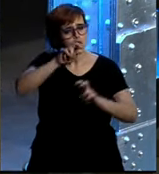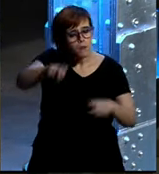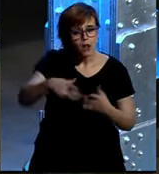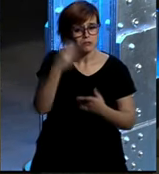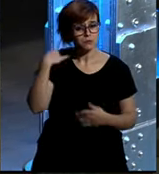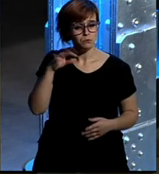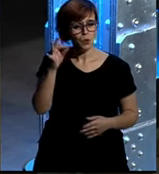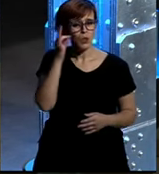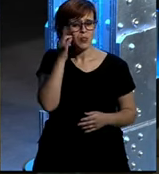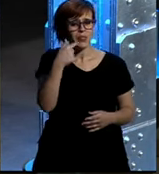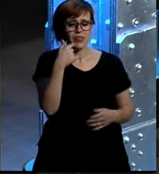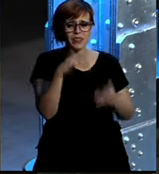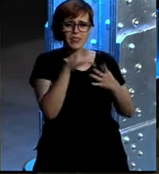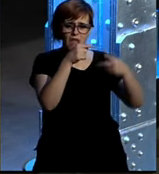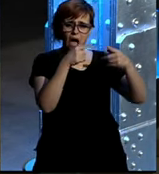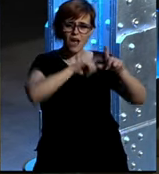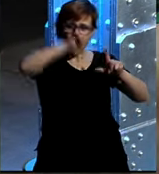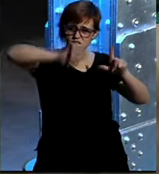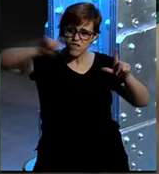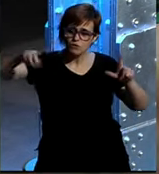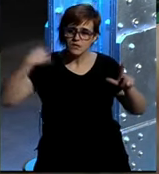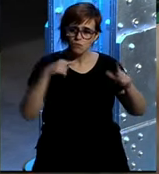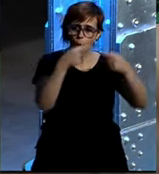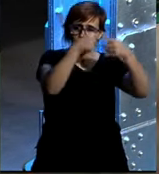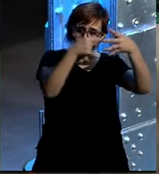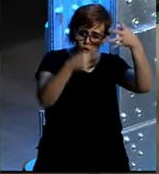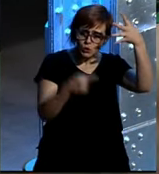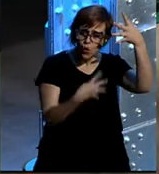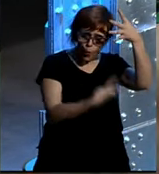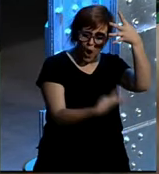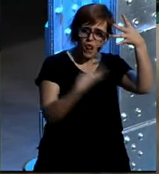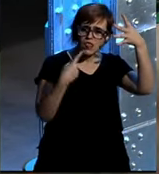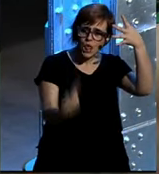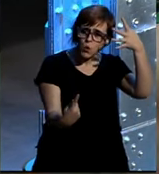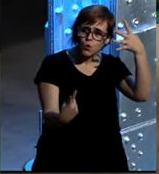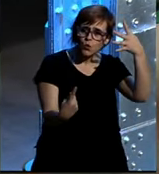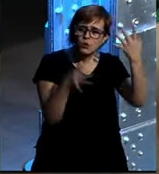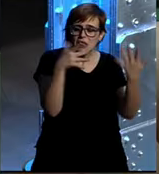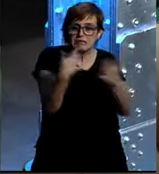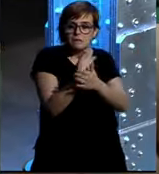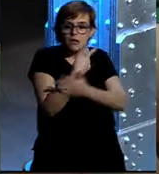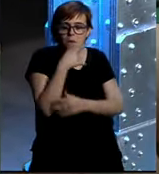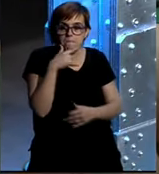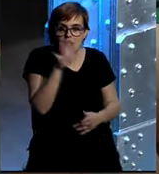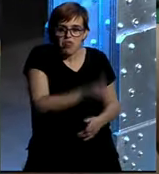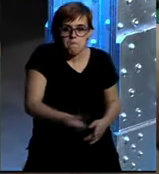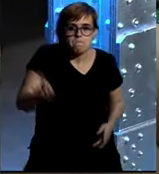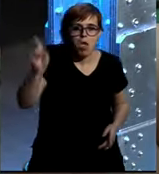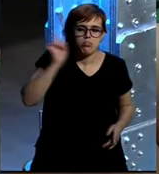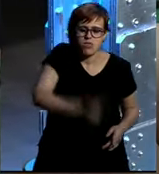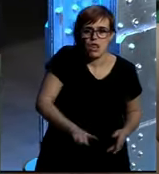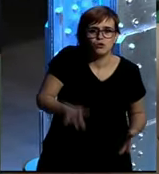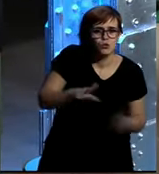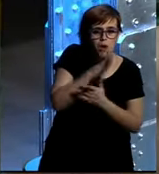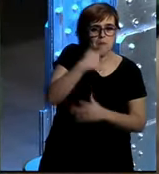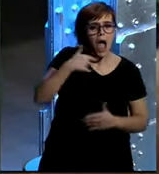la chica figuraba en el puesto 41 como de presencia en la red social ¿qué explicación puedes dar a eso? o sea parece mentira y además lo trae